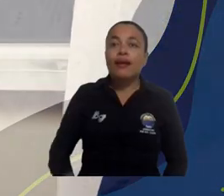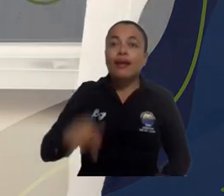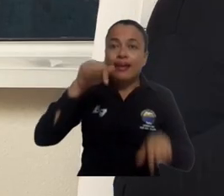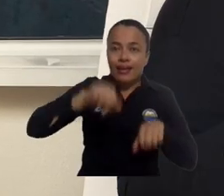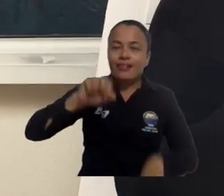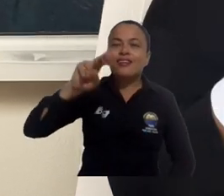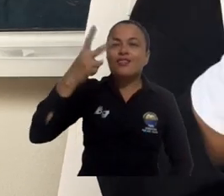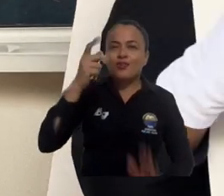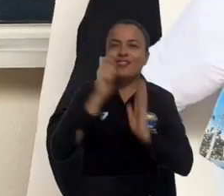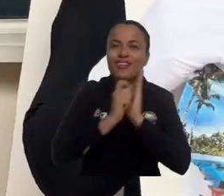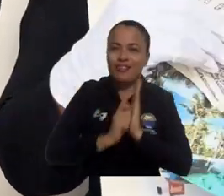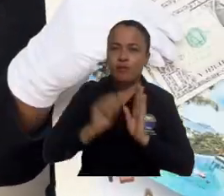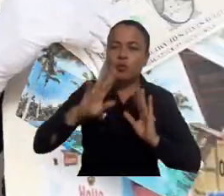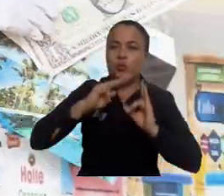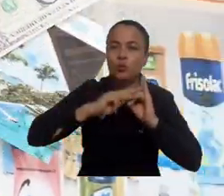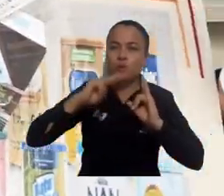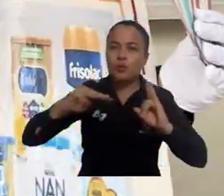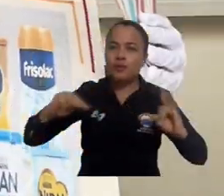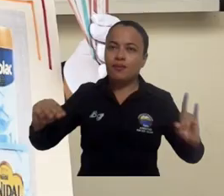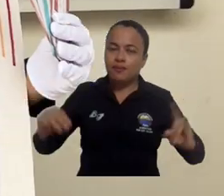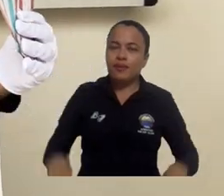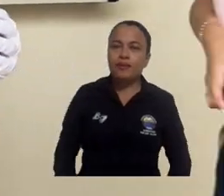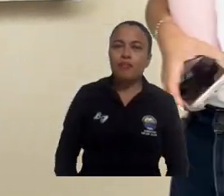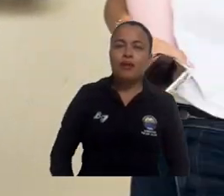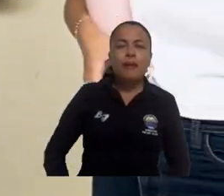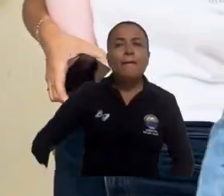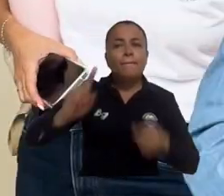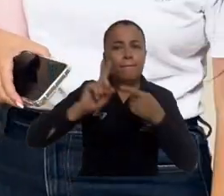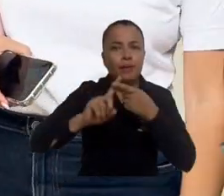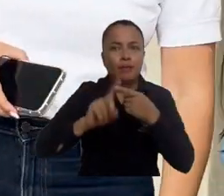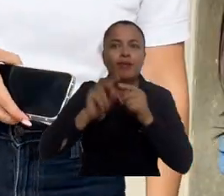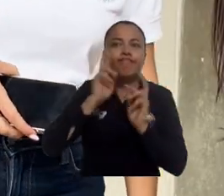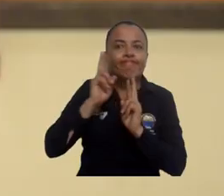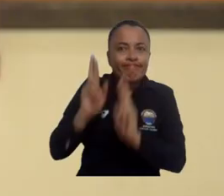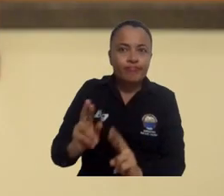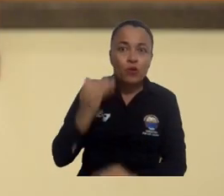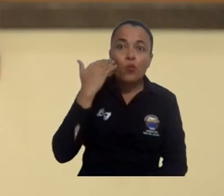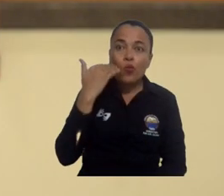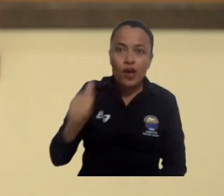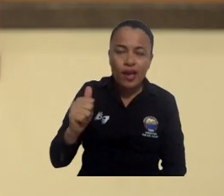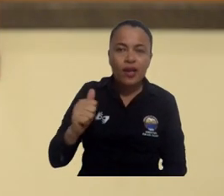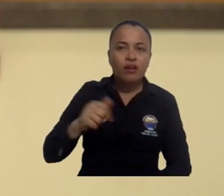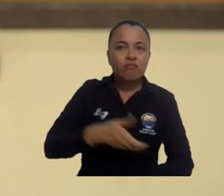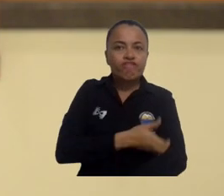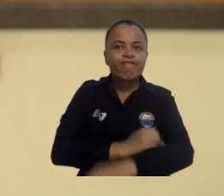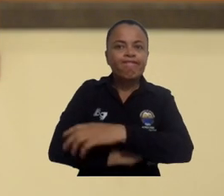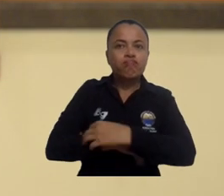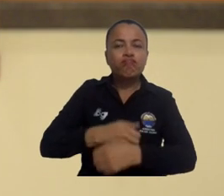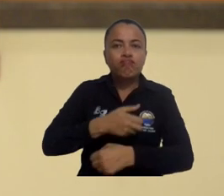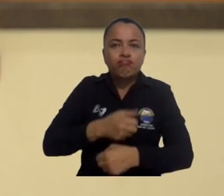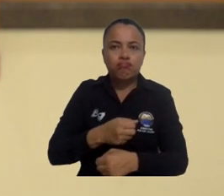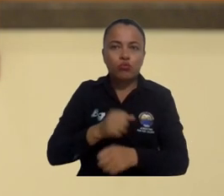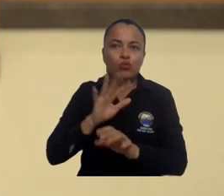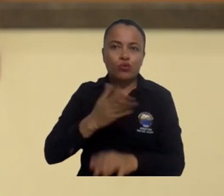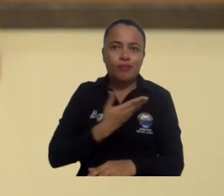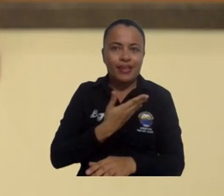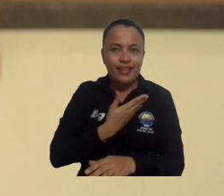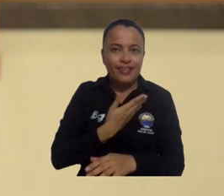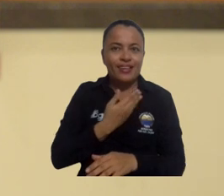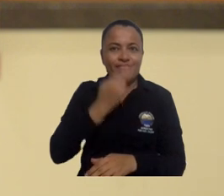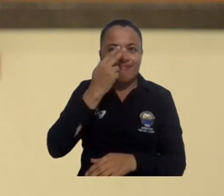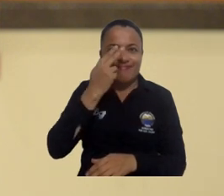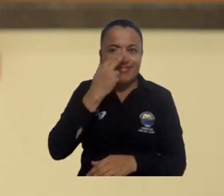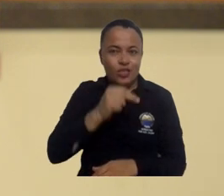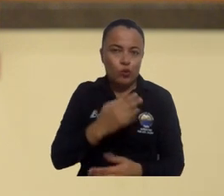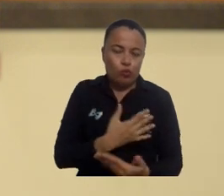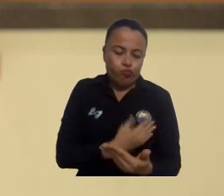Que es la segunda versión que hacemos en la Universidad del Magdalena. Primero, reconocer ese poder que han adquirido las mujeres en Santa Marta a través